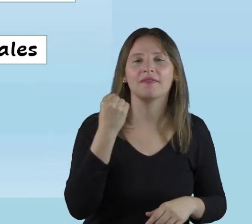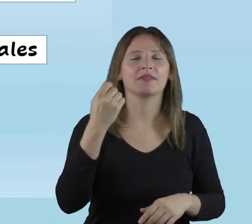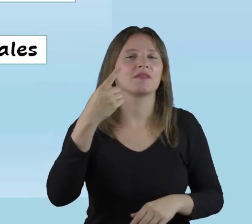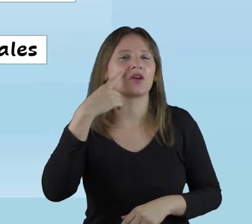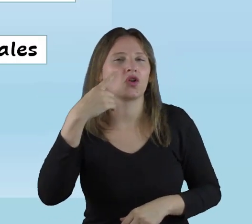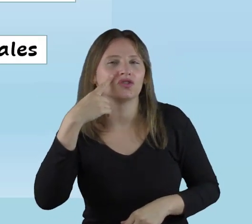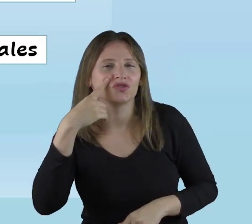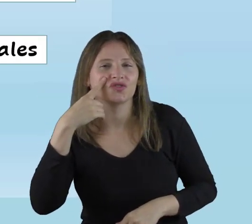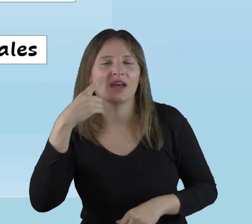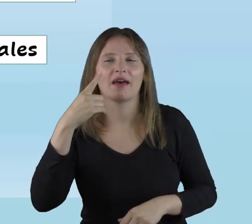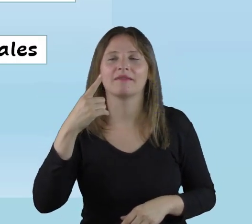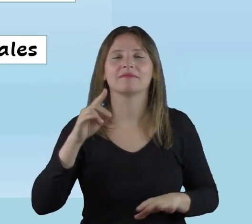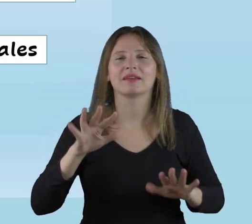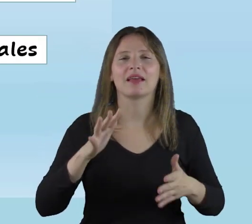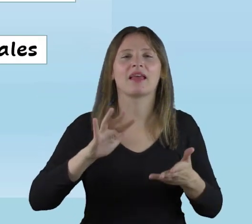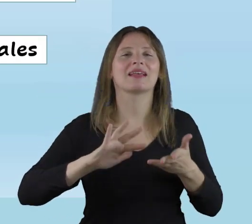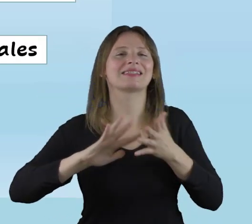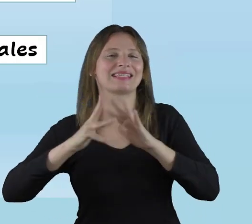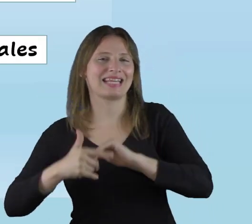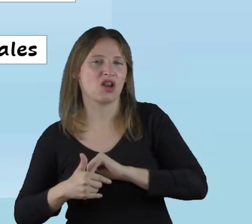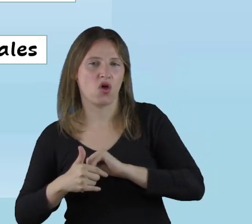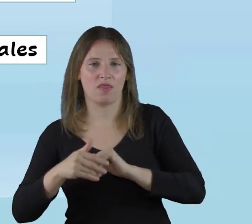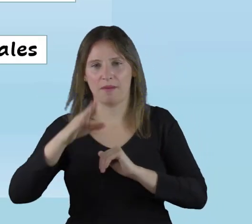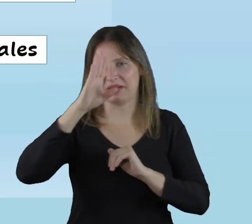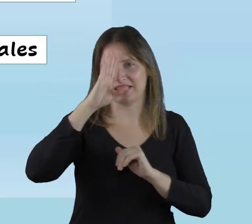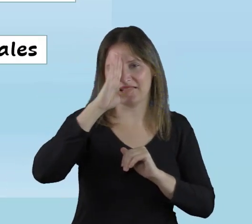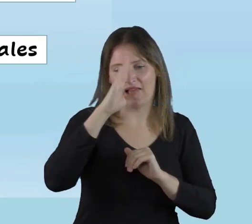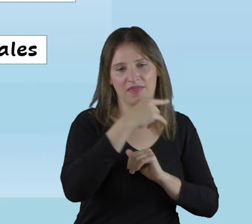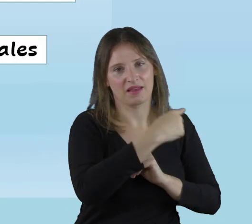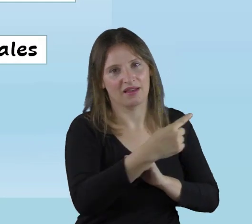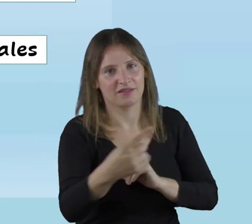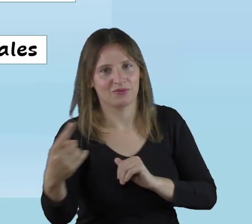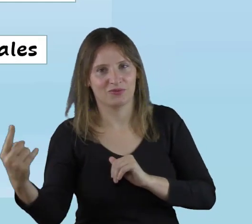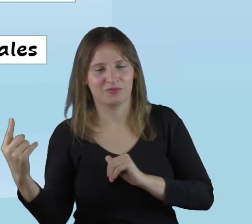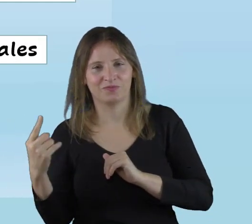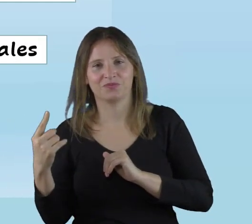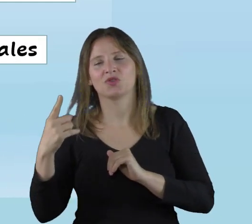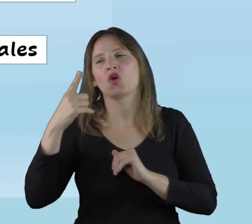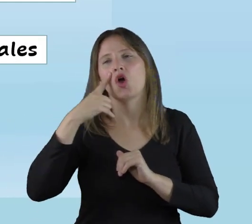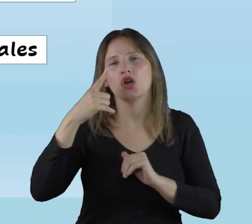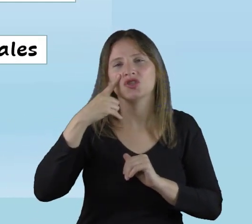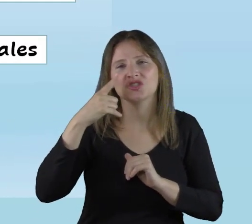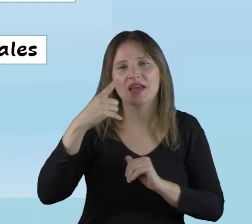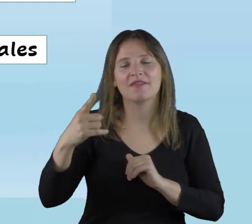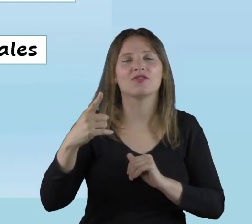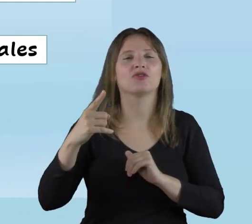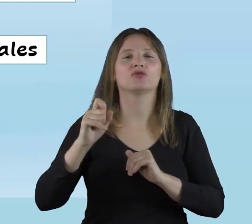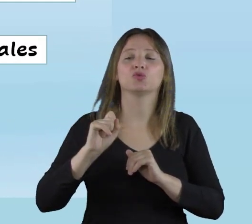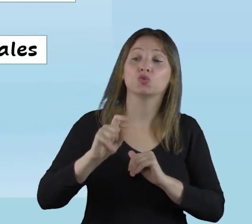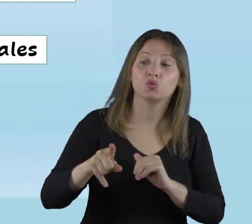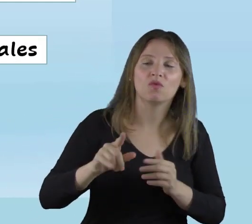Y ahí la importancia de conocer los estilos de aprendizaje.